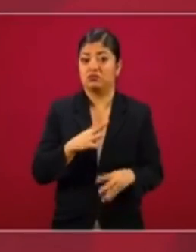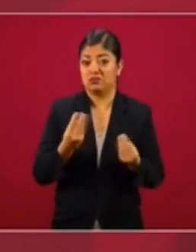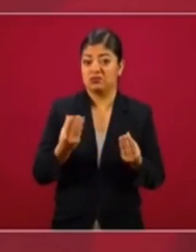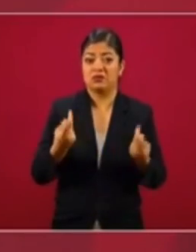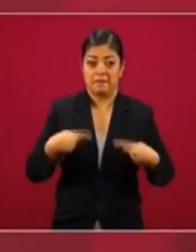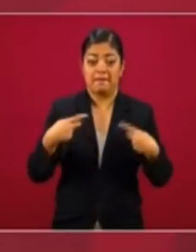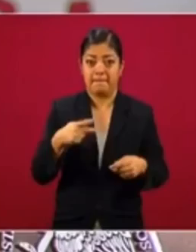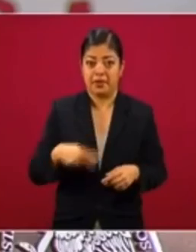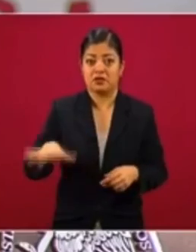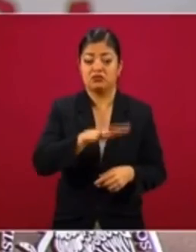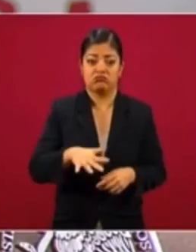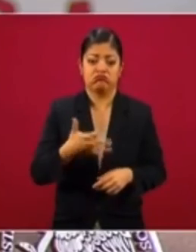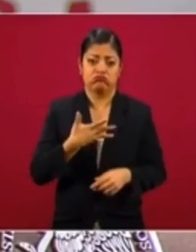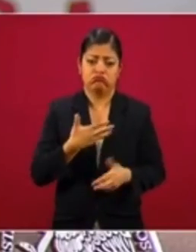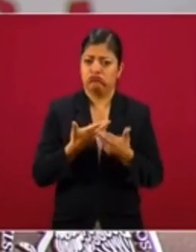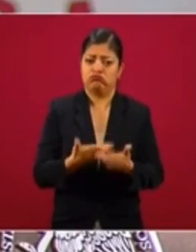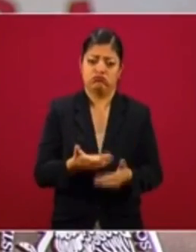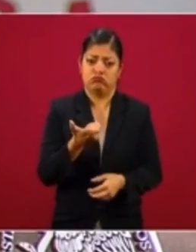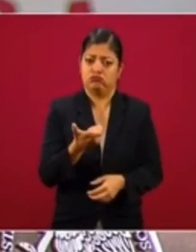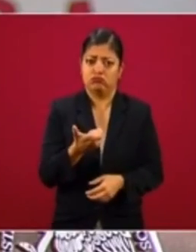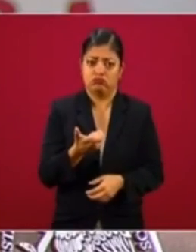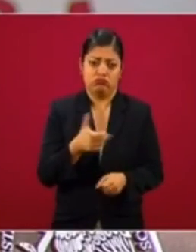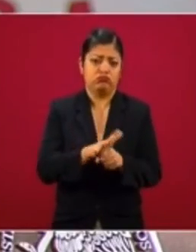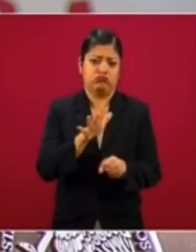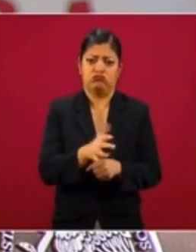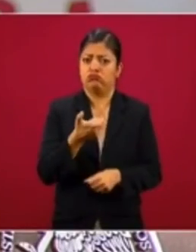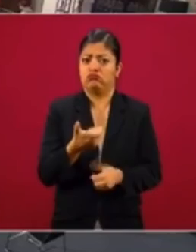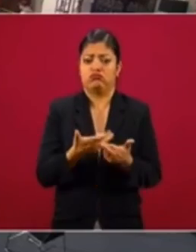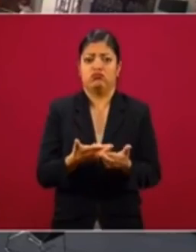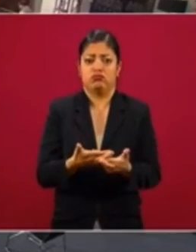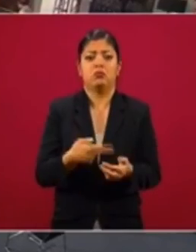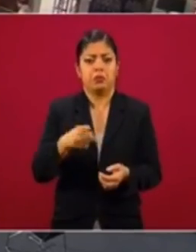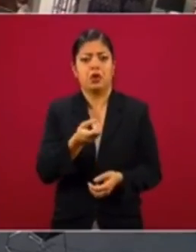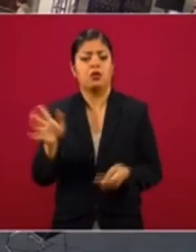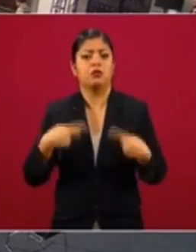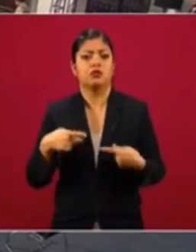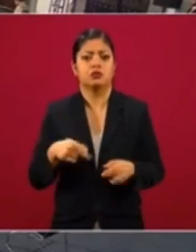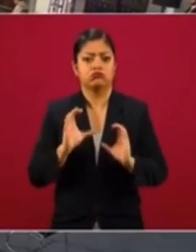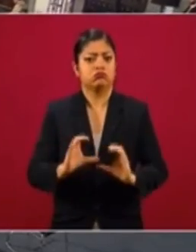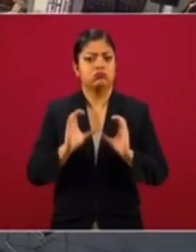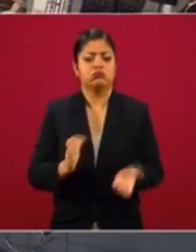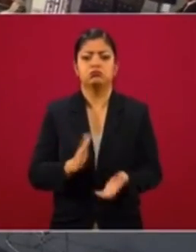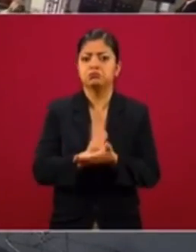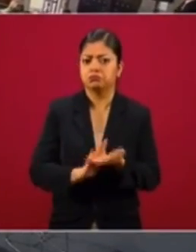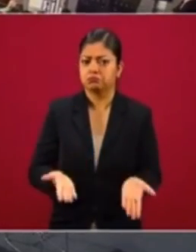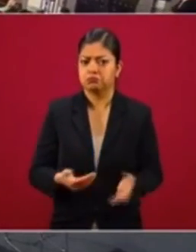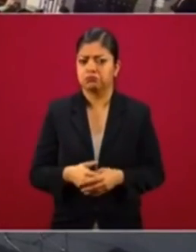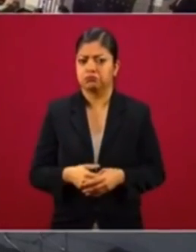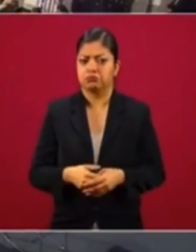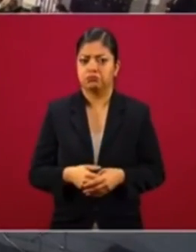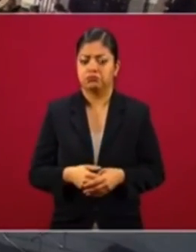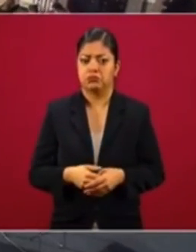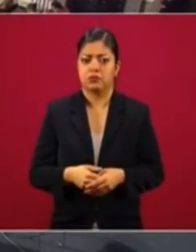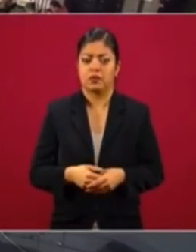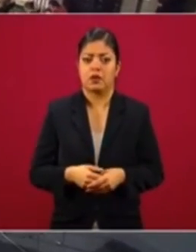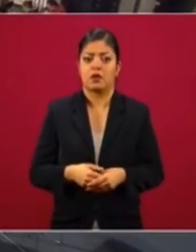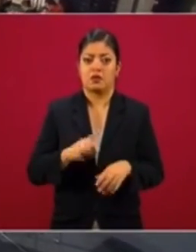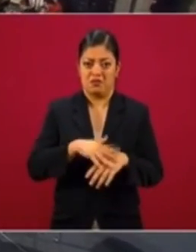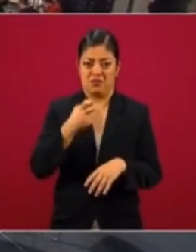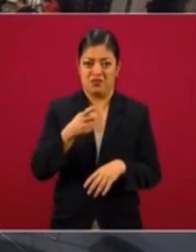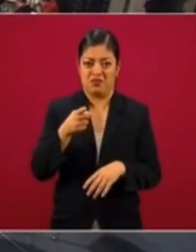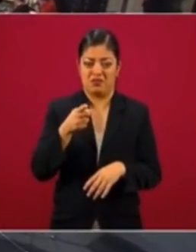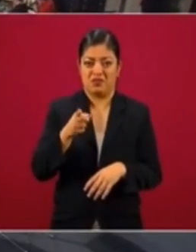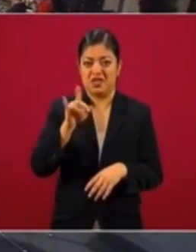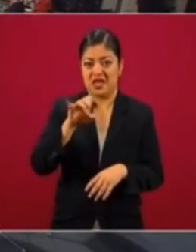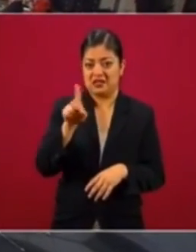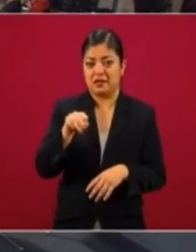que tiene dinero, bastante, y que son austeros, sobrios. Entonces, lo que decía